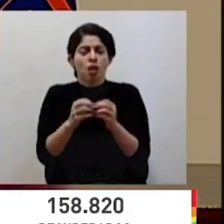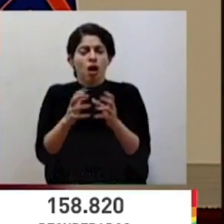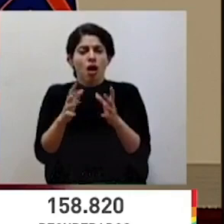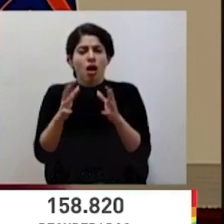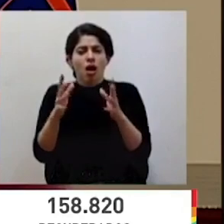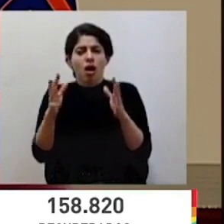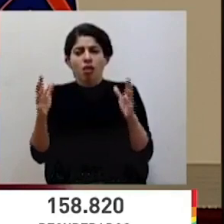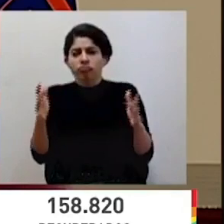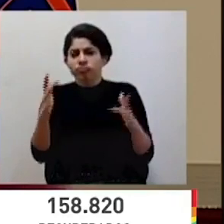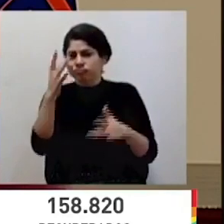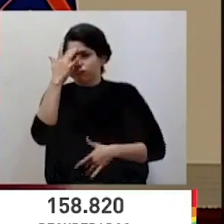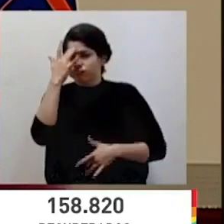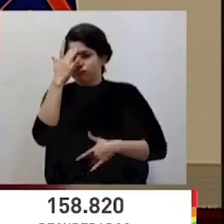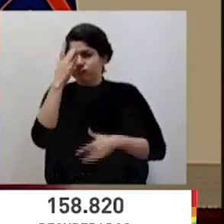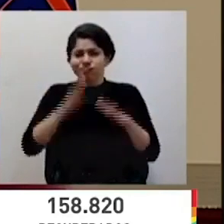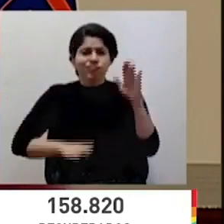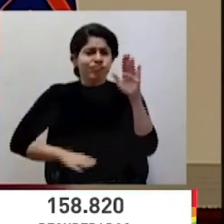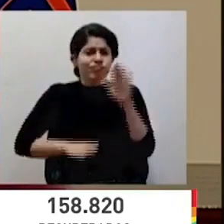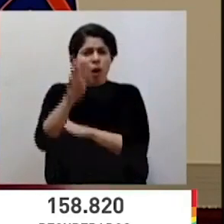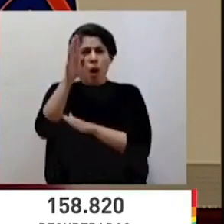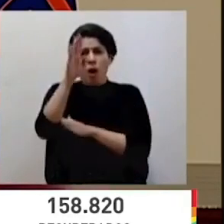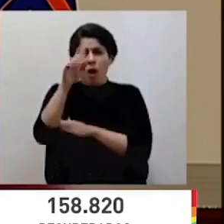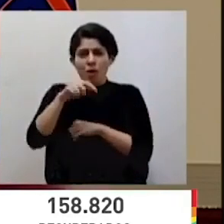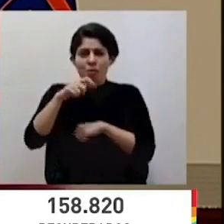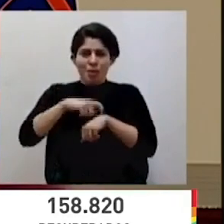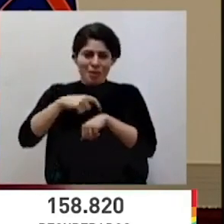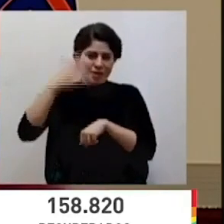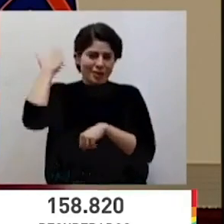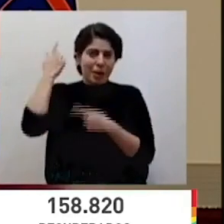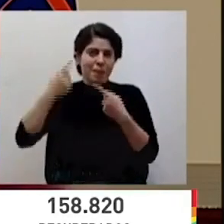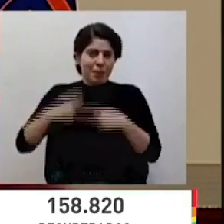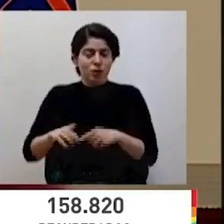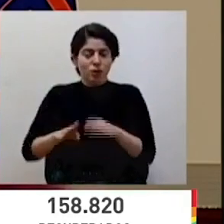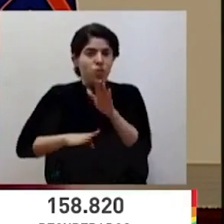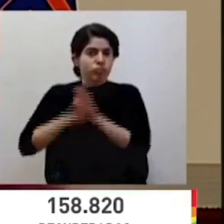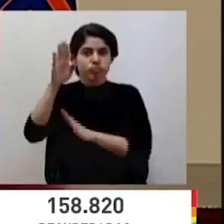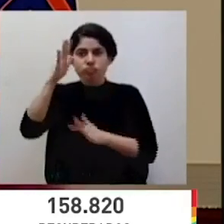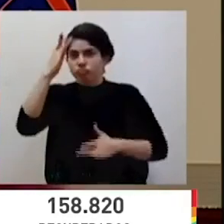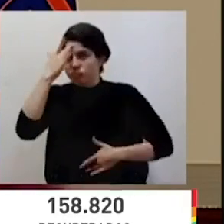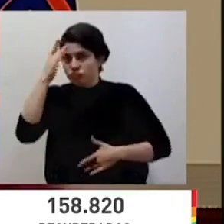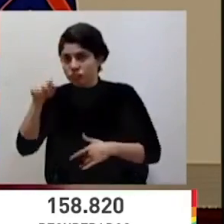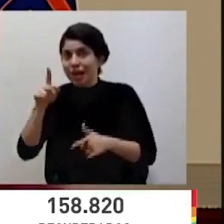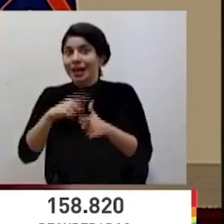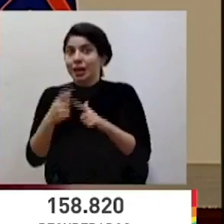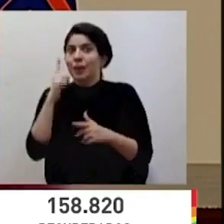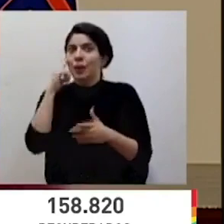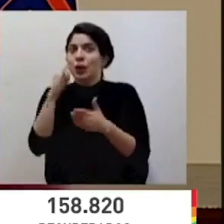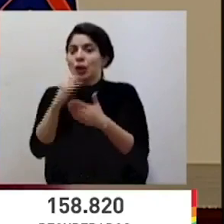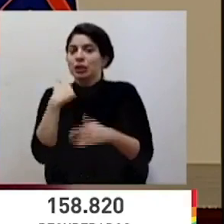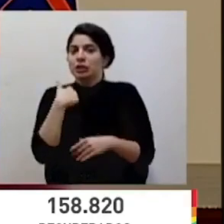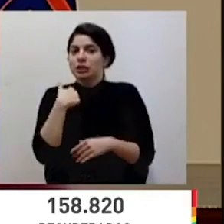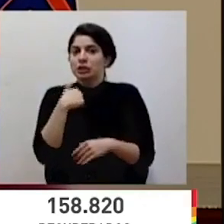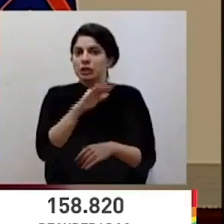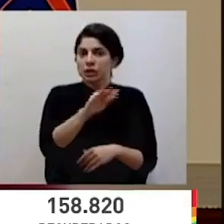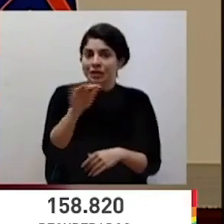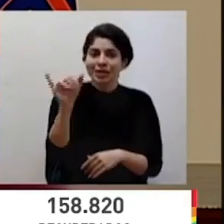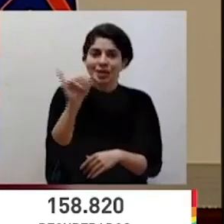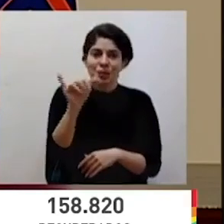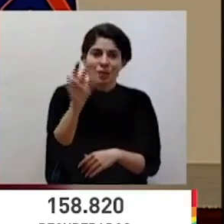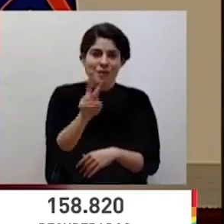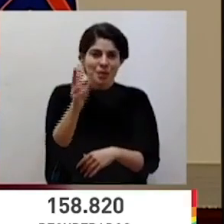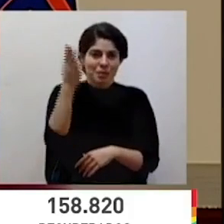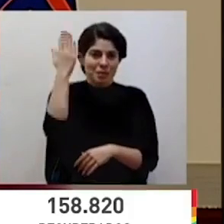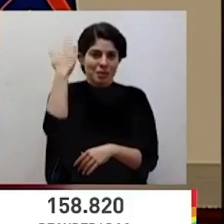casos, un repunte mayor de los casos, de modo tal que, insisto, tal como lo mencioné el viernes